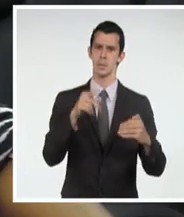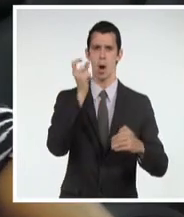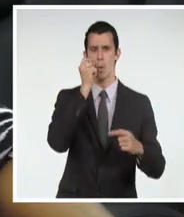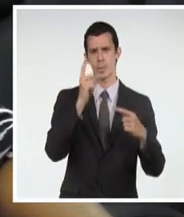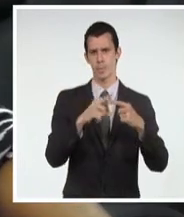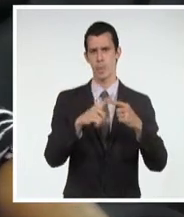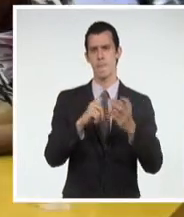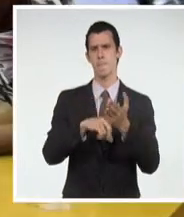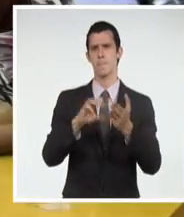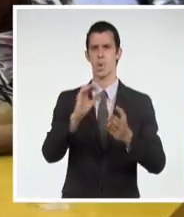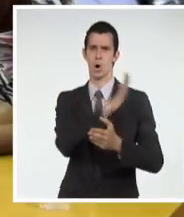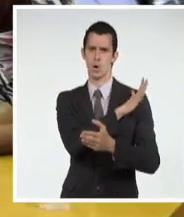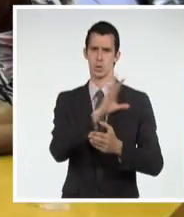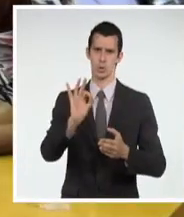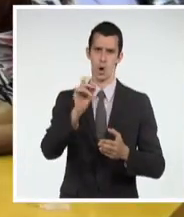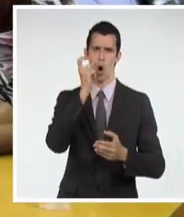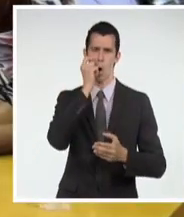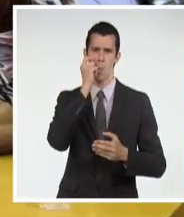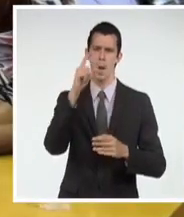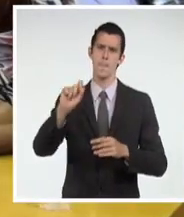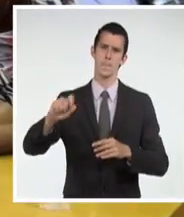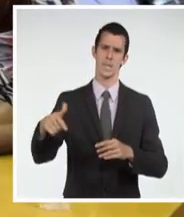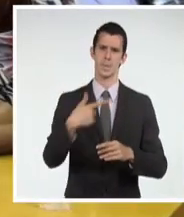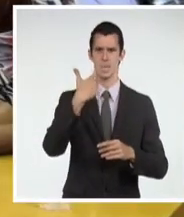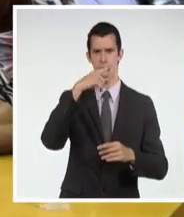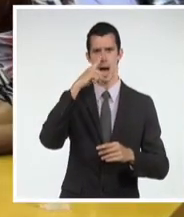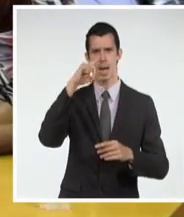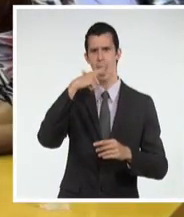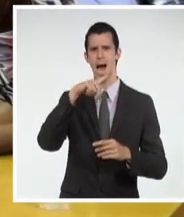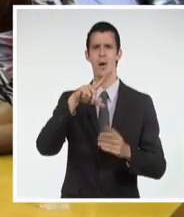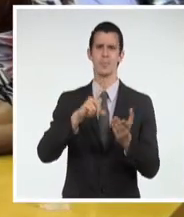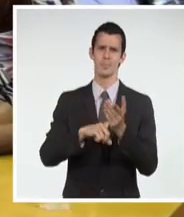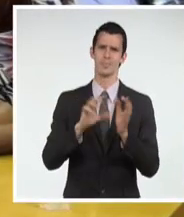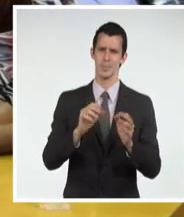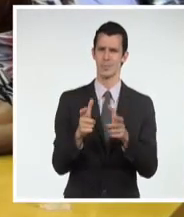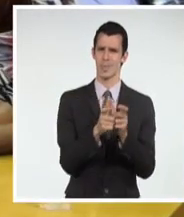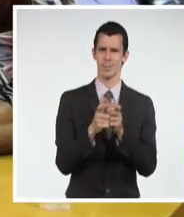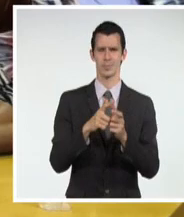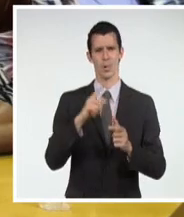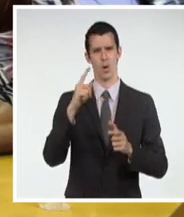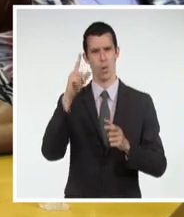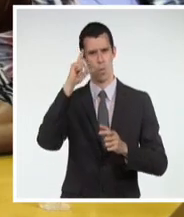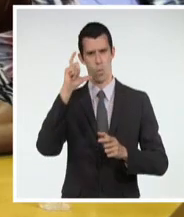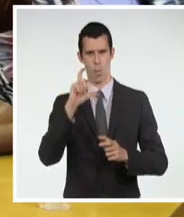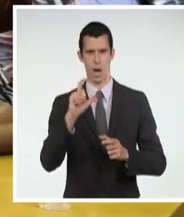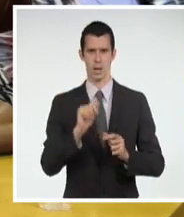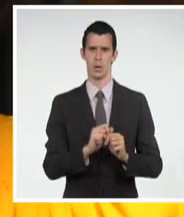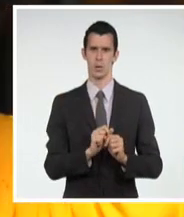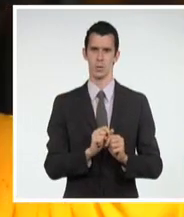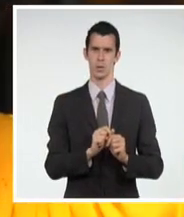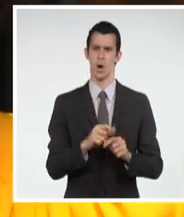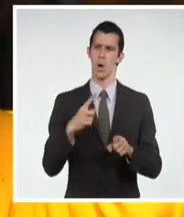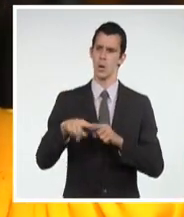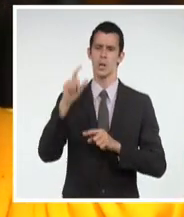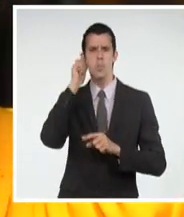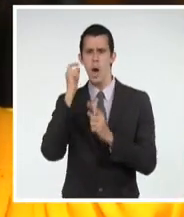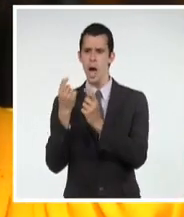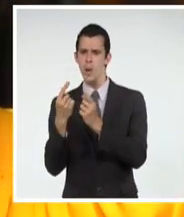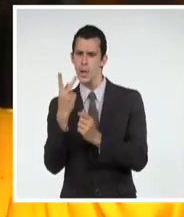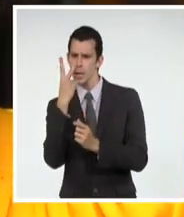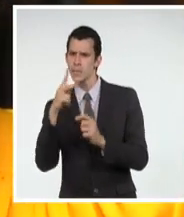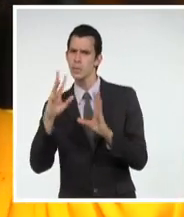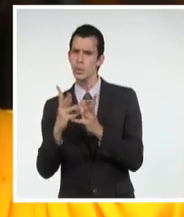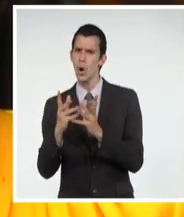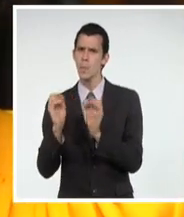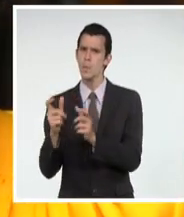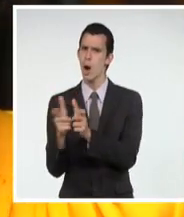Bermúdez, viceministro de la Agricultura, quienes se llevaron el compromiso de los santiagueros de producir más para que los números